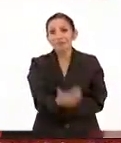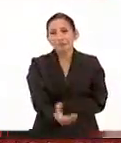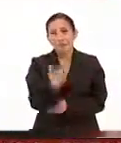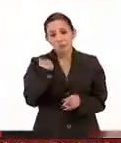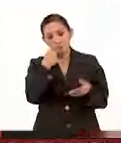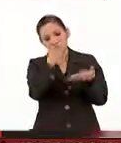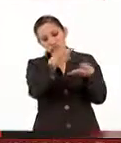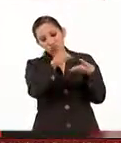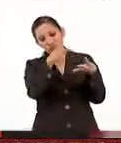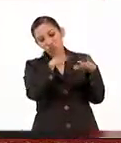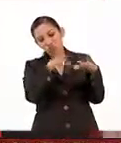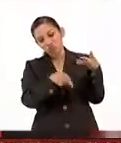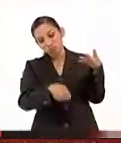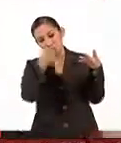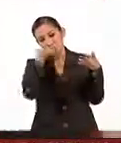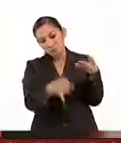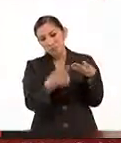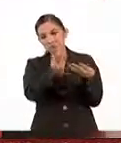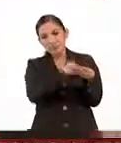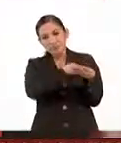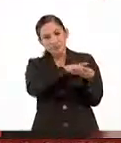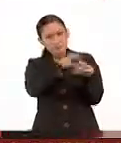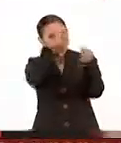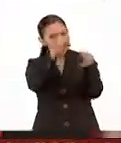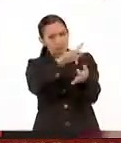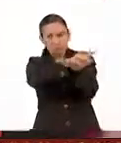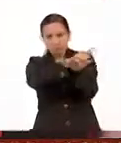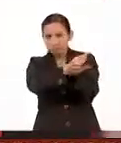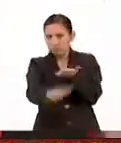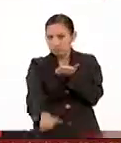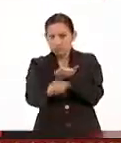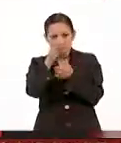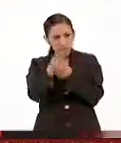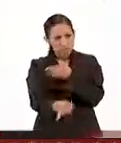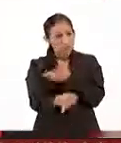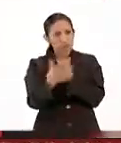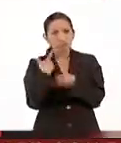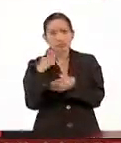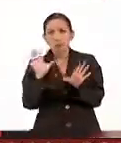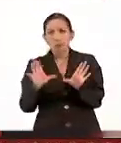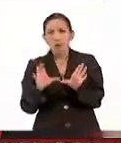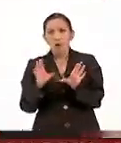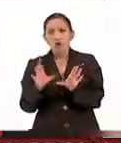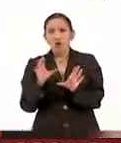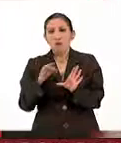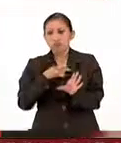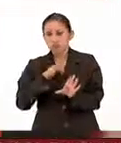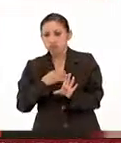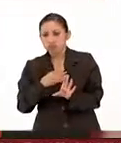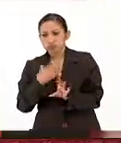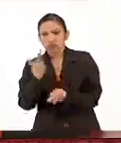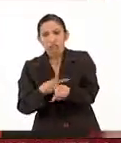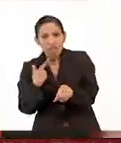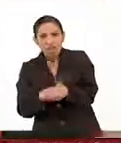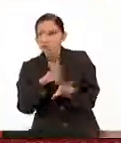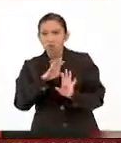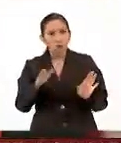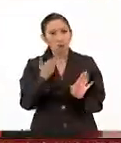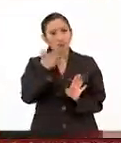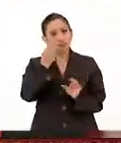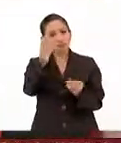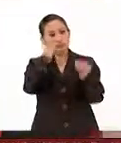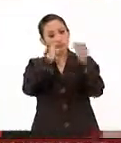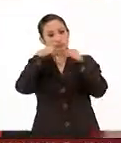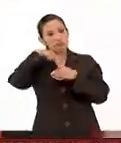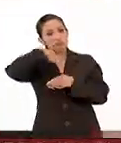las características de sanidad, particularmente de inocuidad que nos permitan no solo